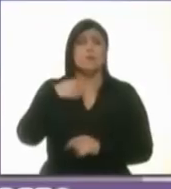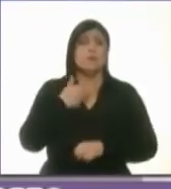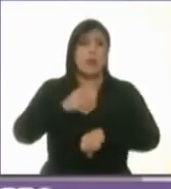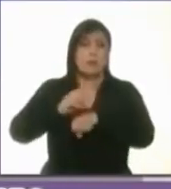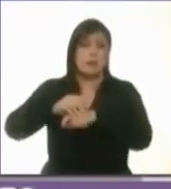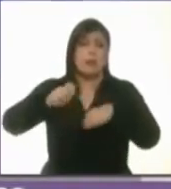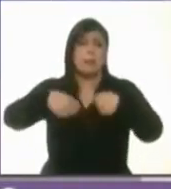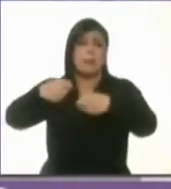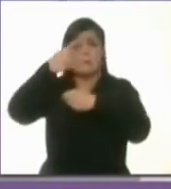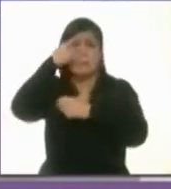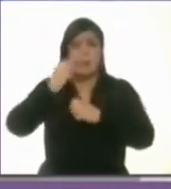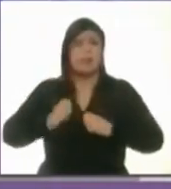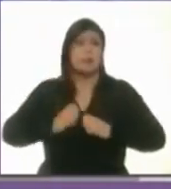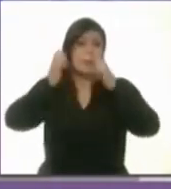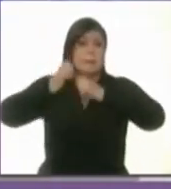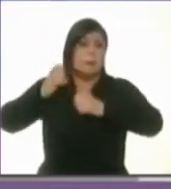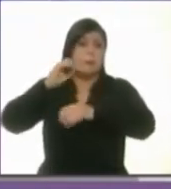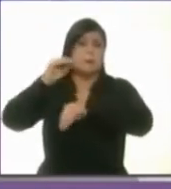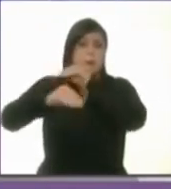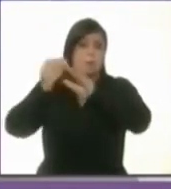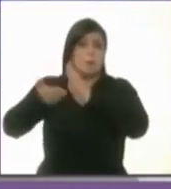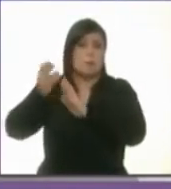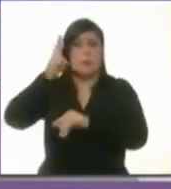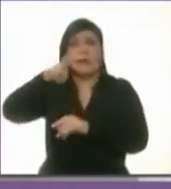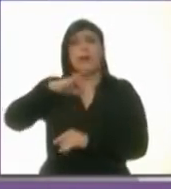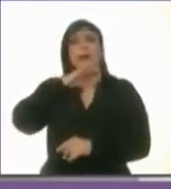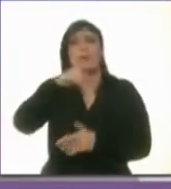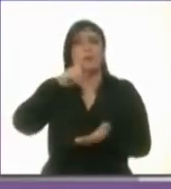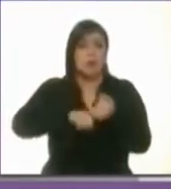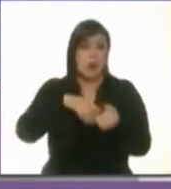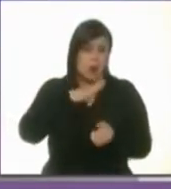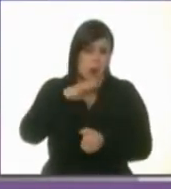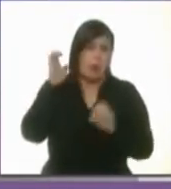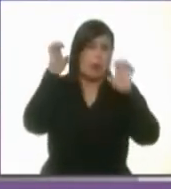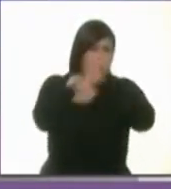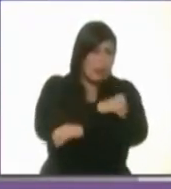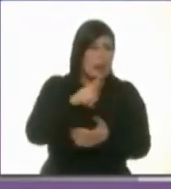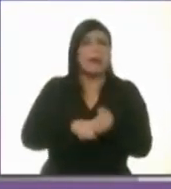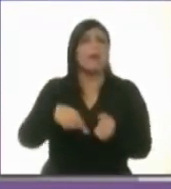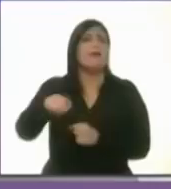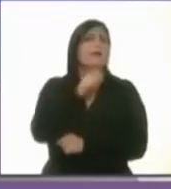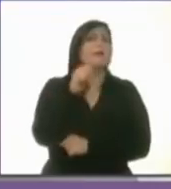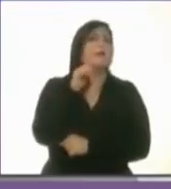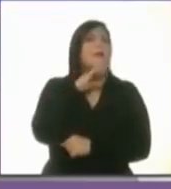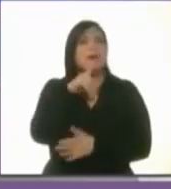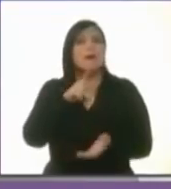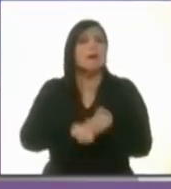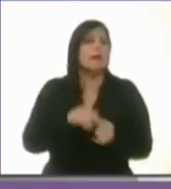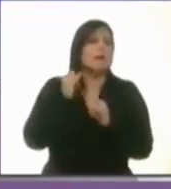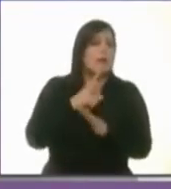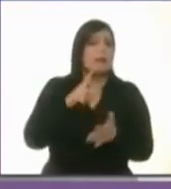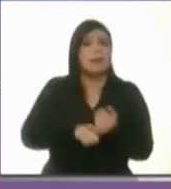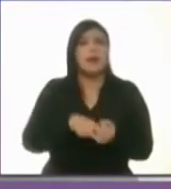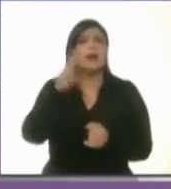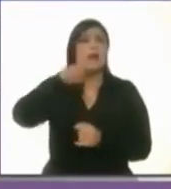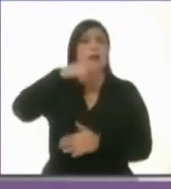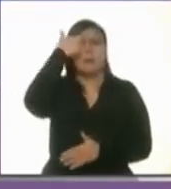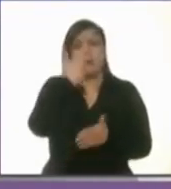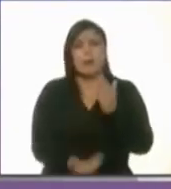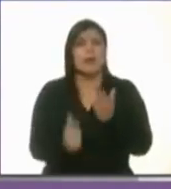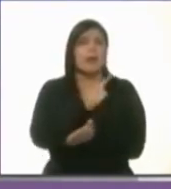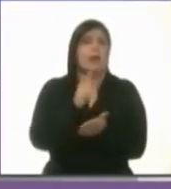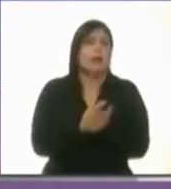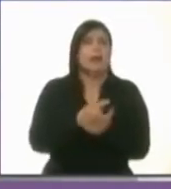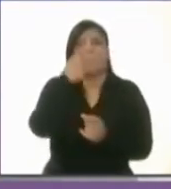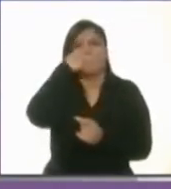se siguen otorgando en completa corrupción y opacidad, se siguen otorgando en franca violación al reglamento de